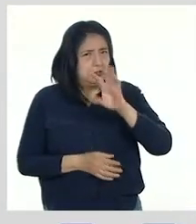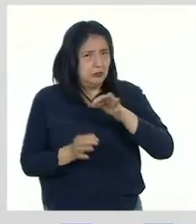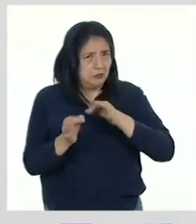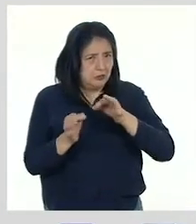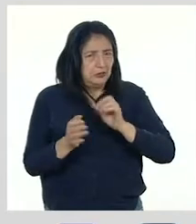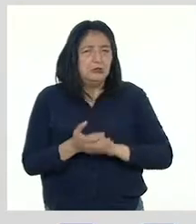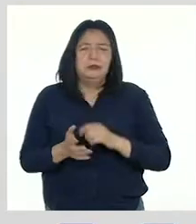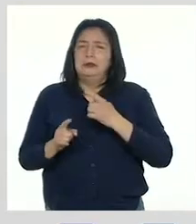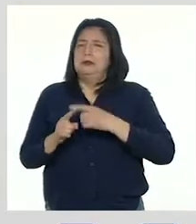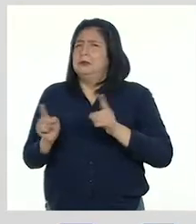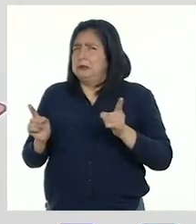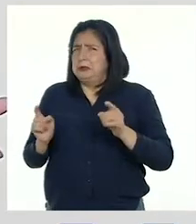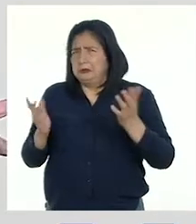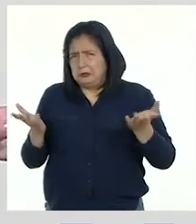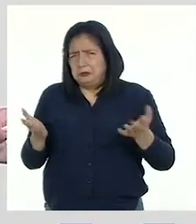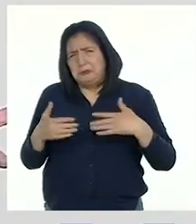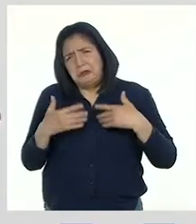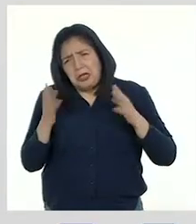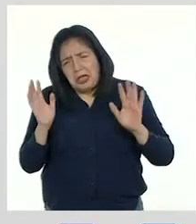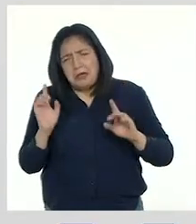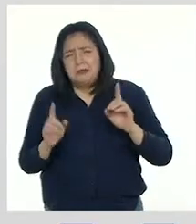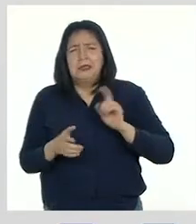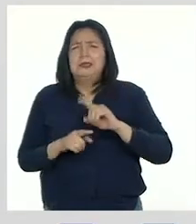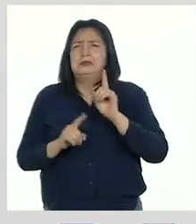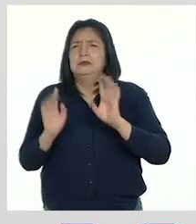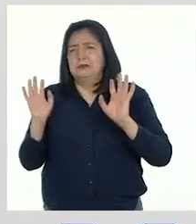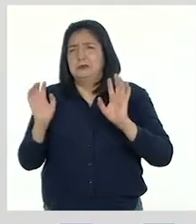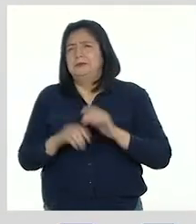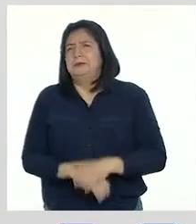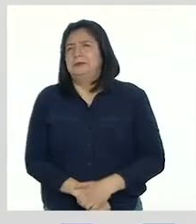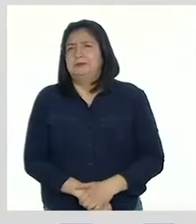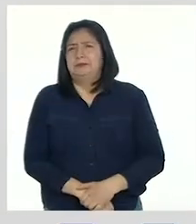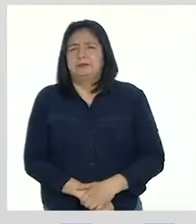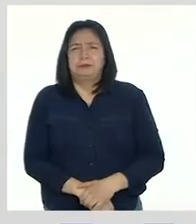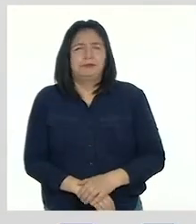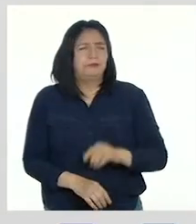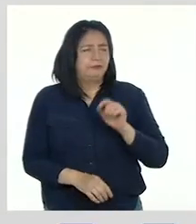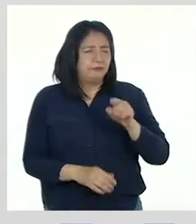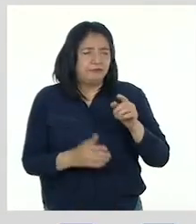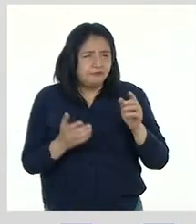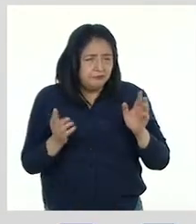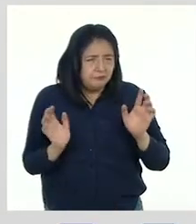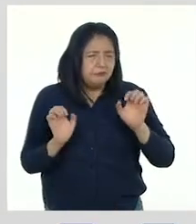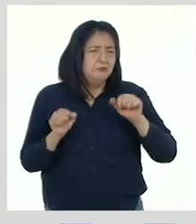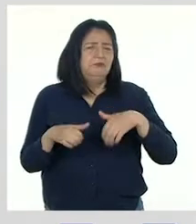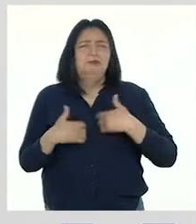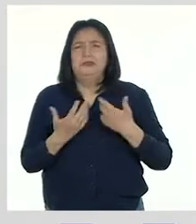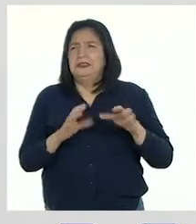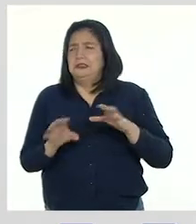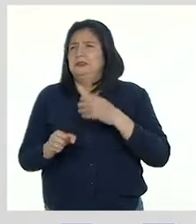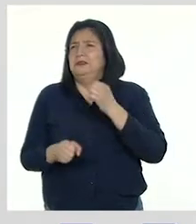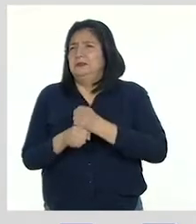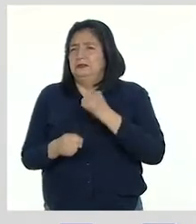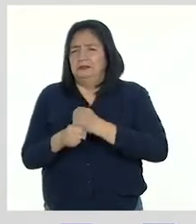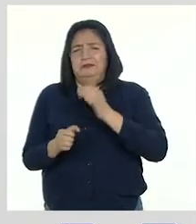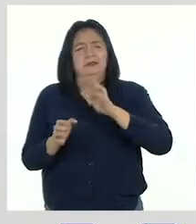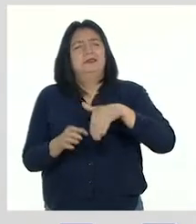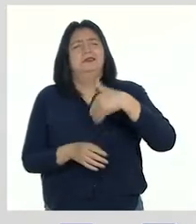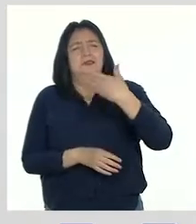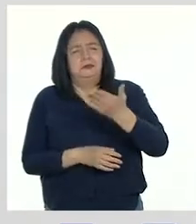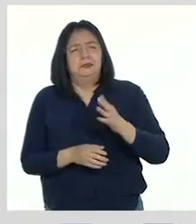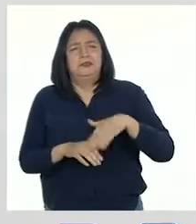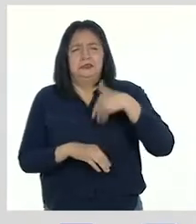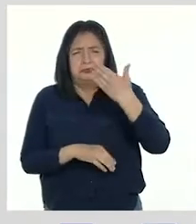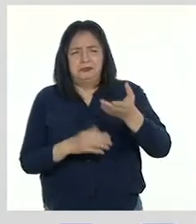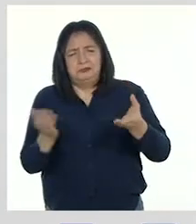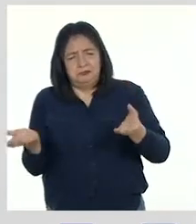indicado, pero pueden hacer excepciones en ciertas situaciones. En esos casos, pueden hacer su trabajo después y